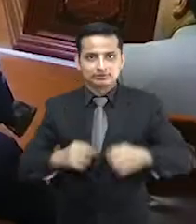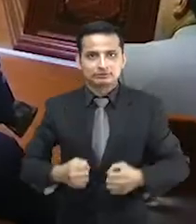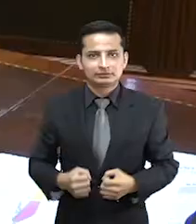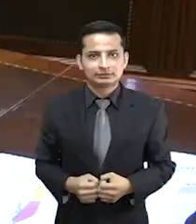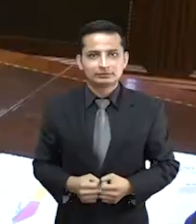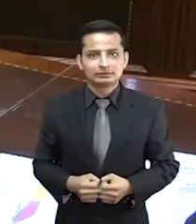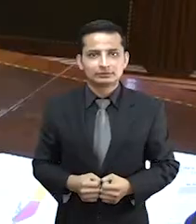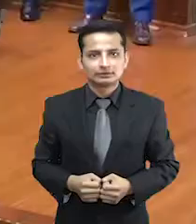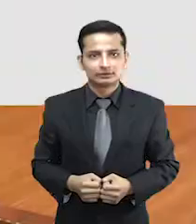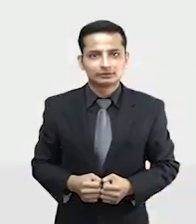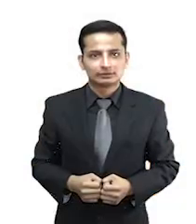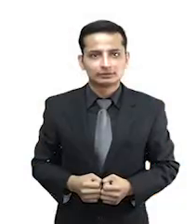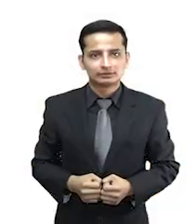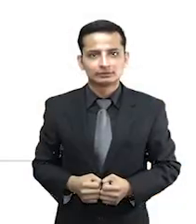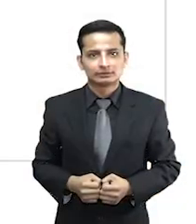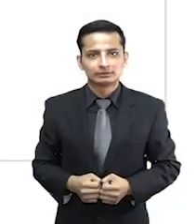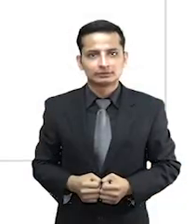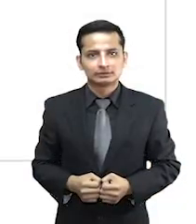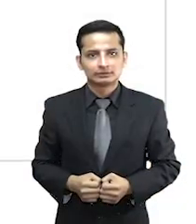y Control Social.